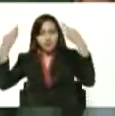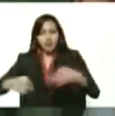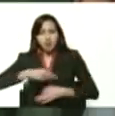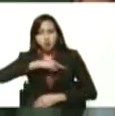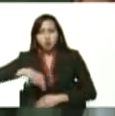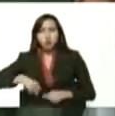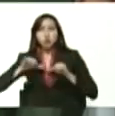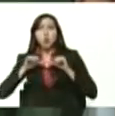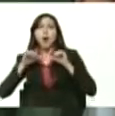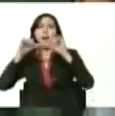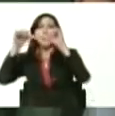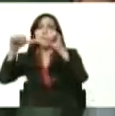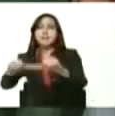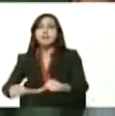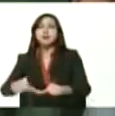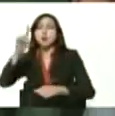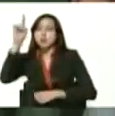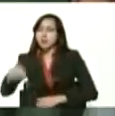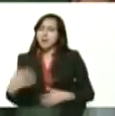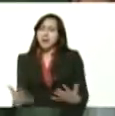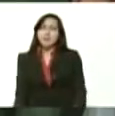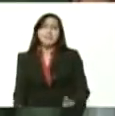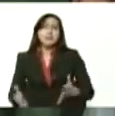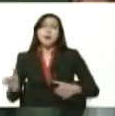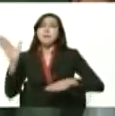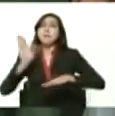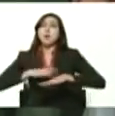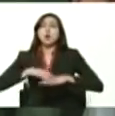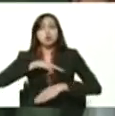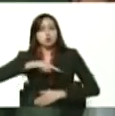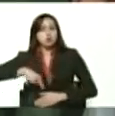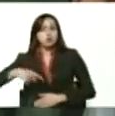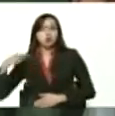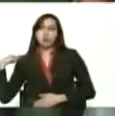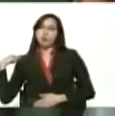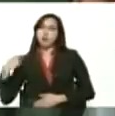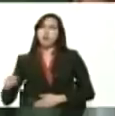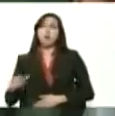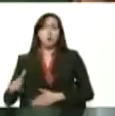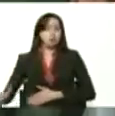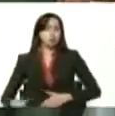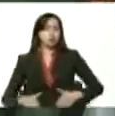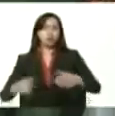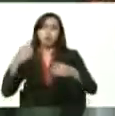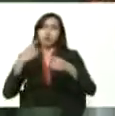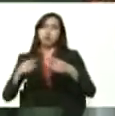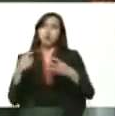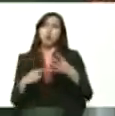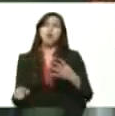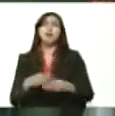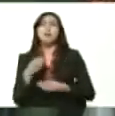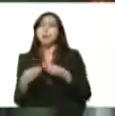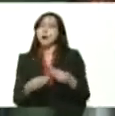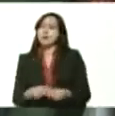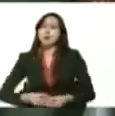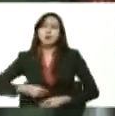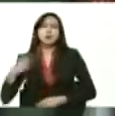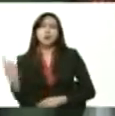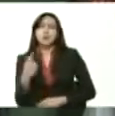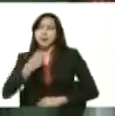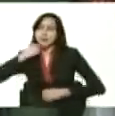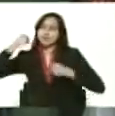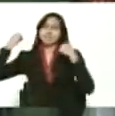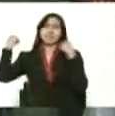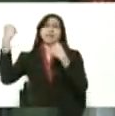avanzando y vamos a vencer porque no tenemos otro camino ni otro objetivo más que vencer